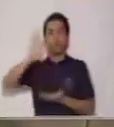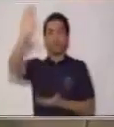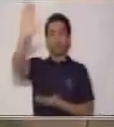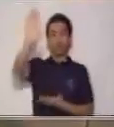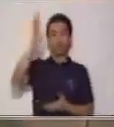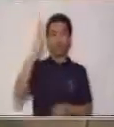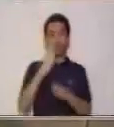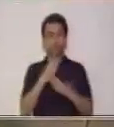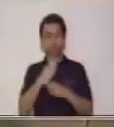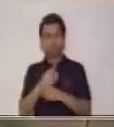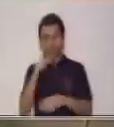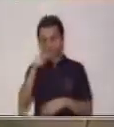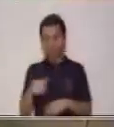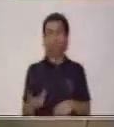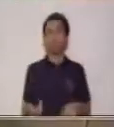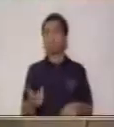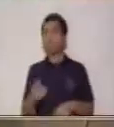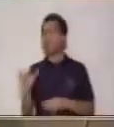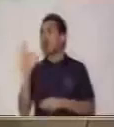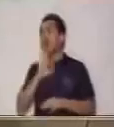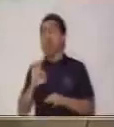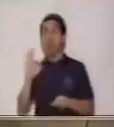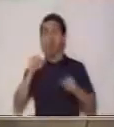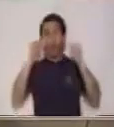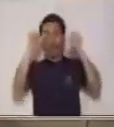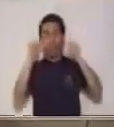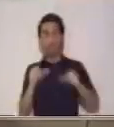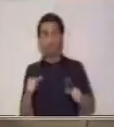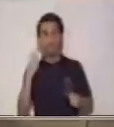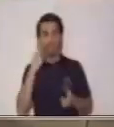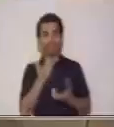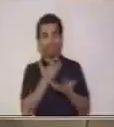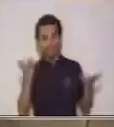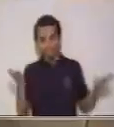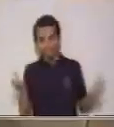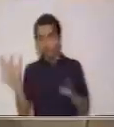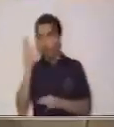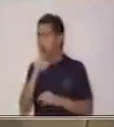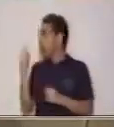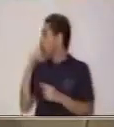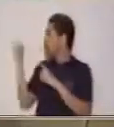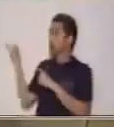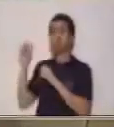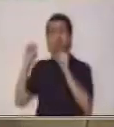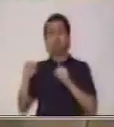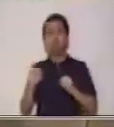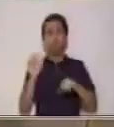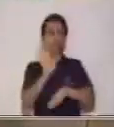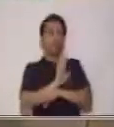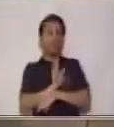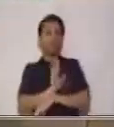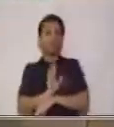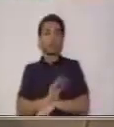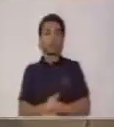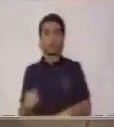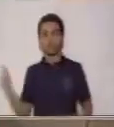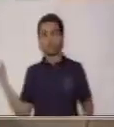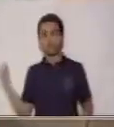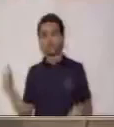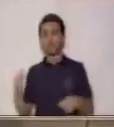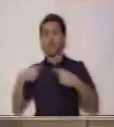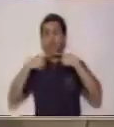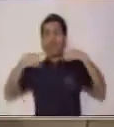tiendas o nos lo pueden presentar en la televisión, ¿sí? Estos pertenecen a la parte de los anuncios